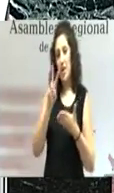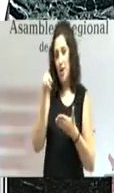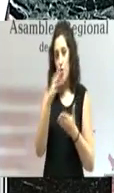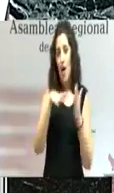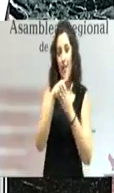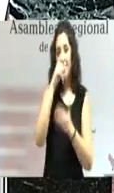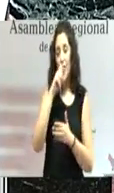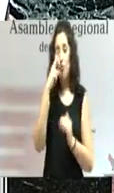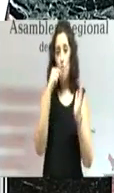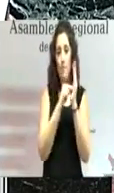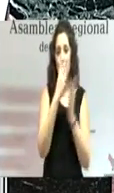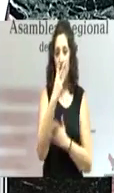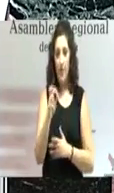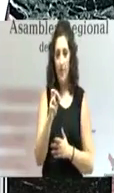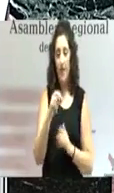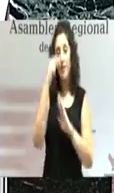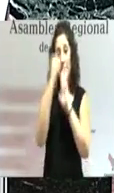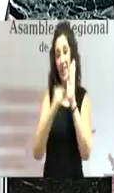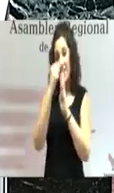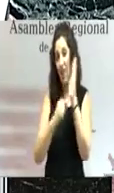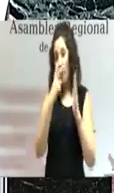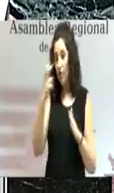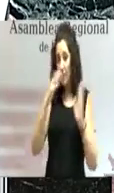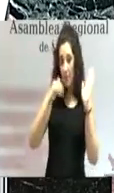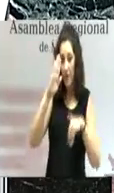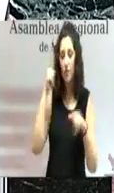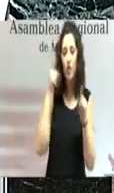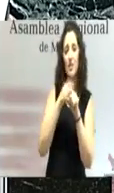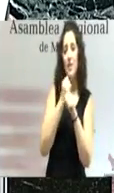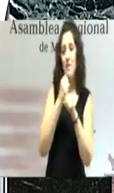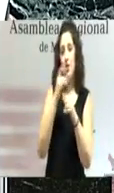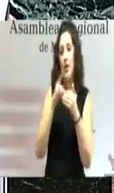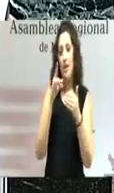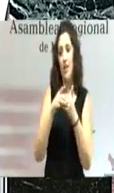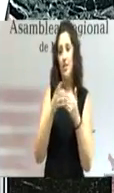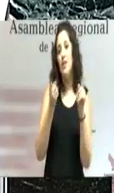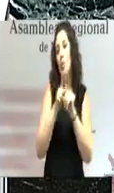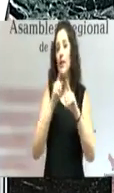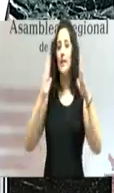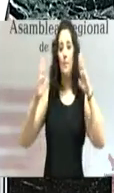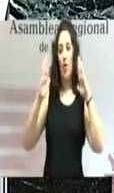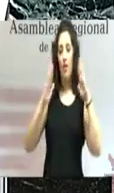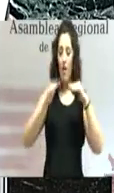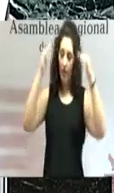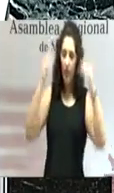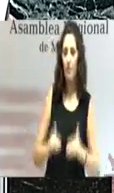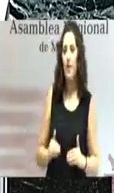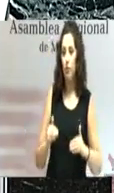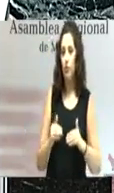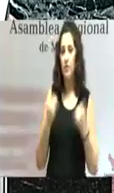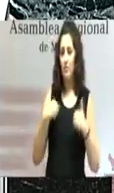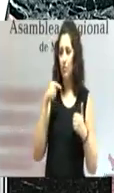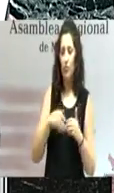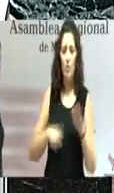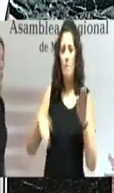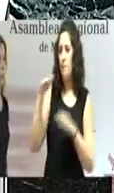Más de 200 medidas para crear empleo de calidad, para reducir la temporalidad. Señorías, sin duda, esto es un gran